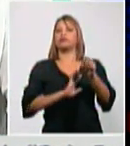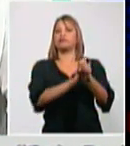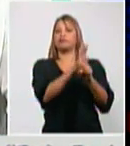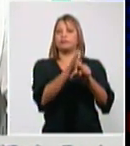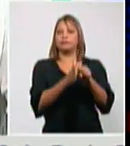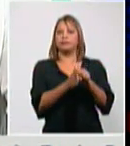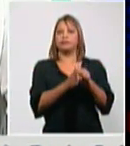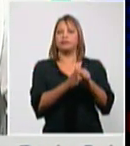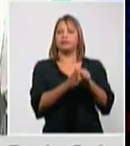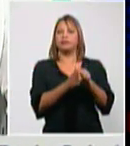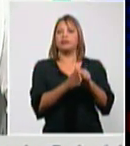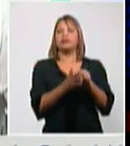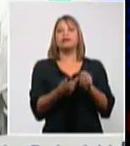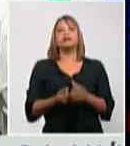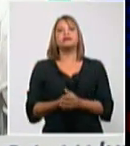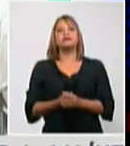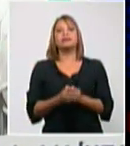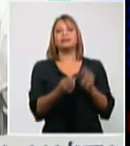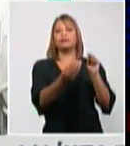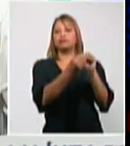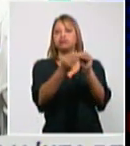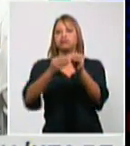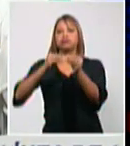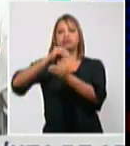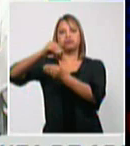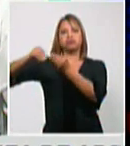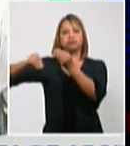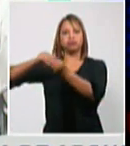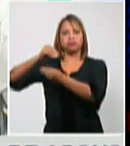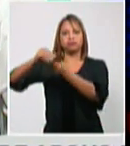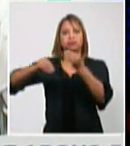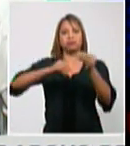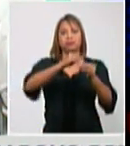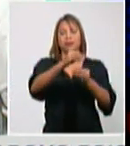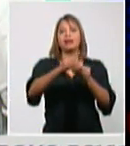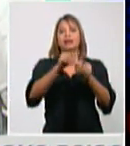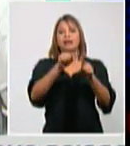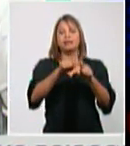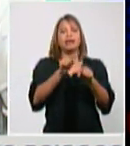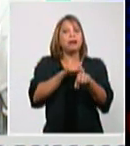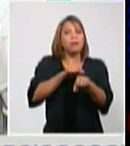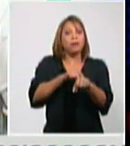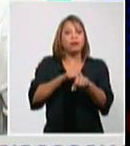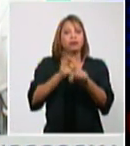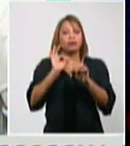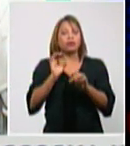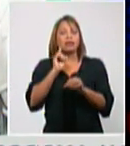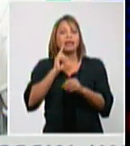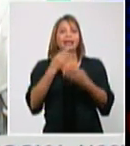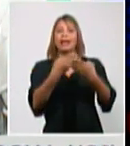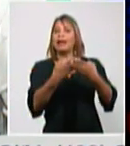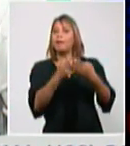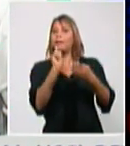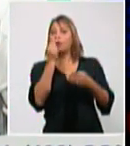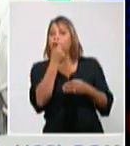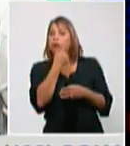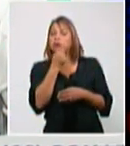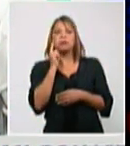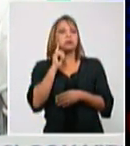transmitiendo la COVID-19 que en ese momento si no hubiera sido por el protocolo ni van al médico